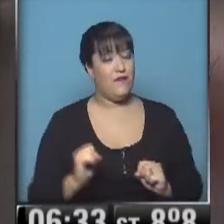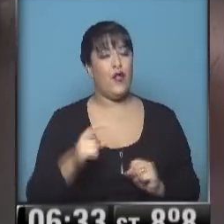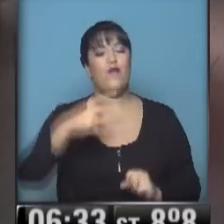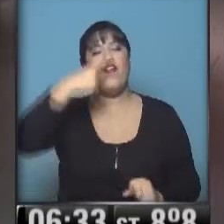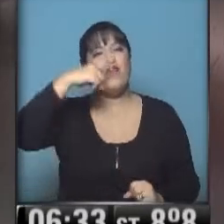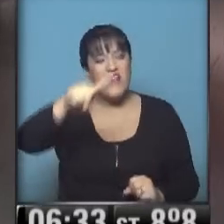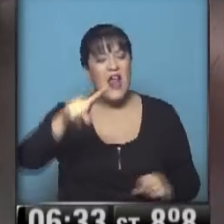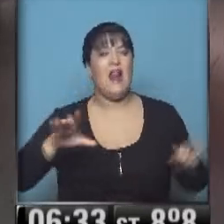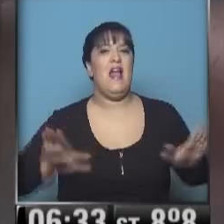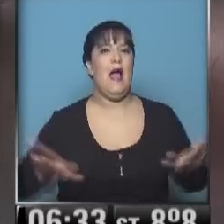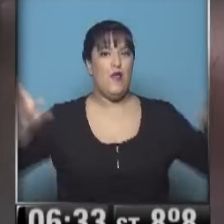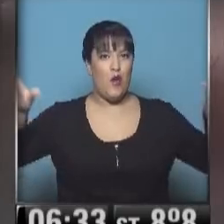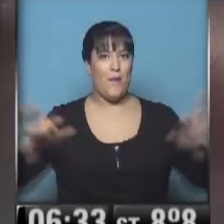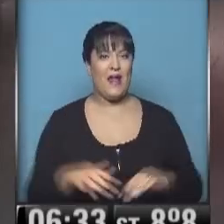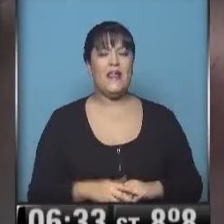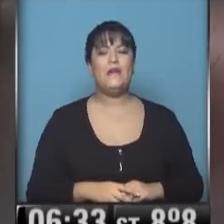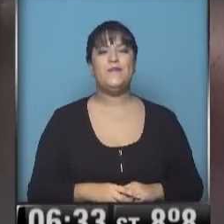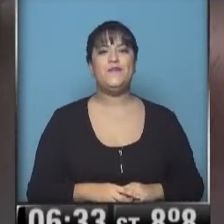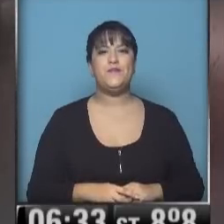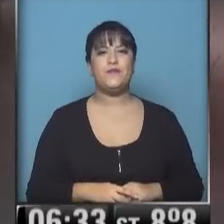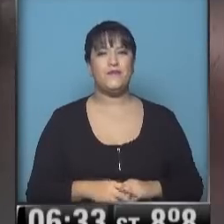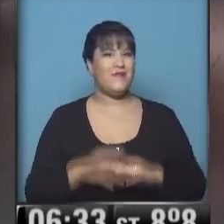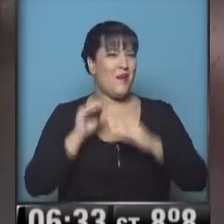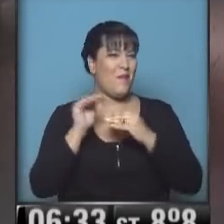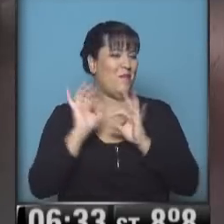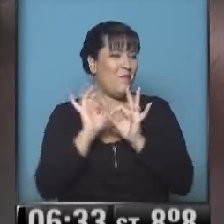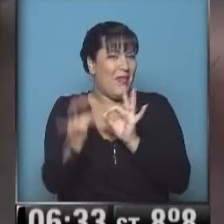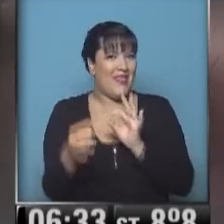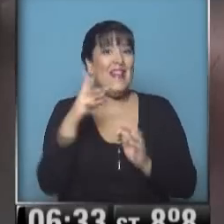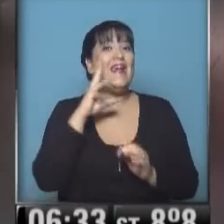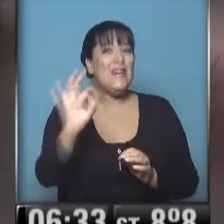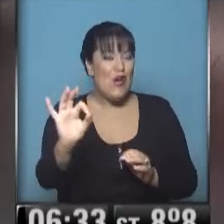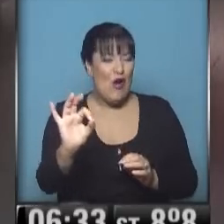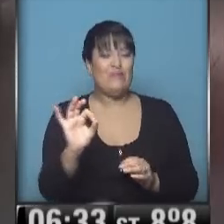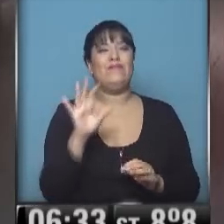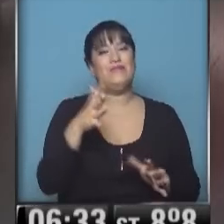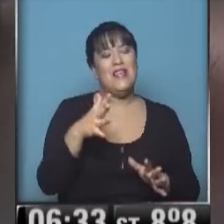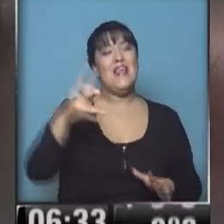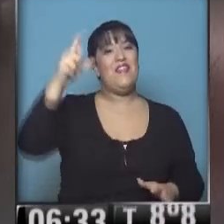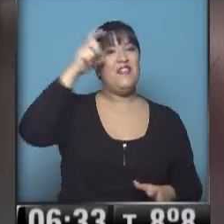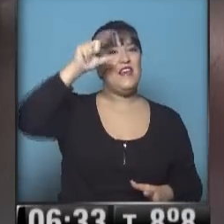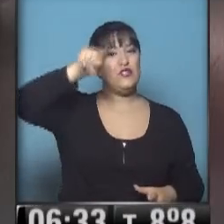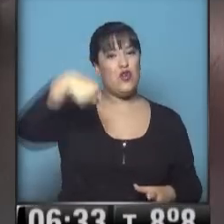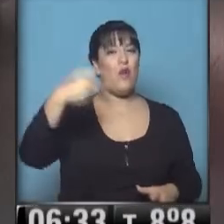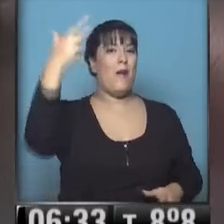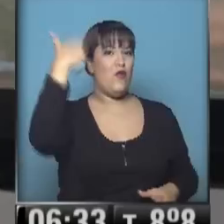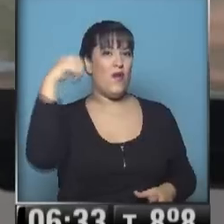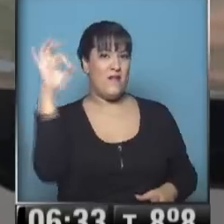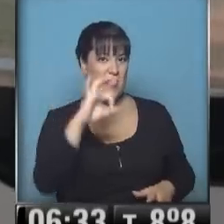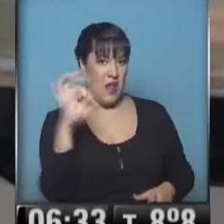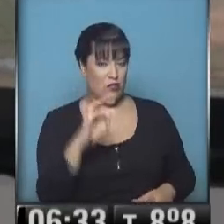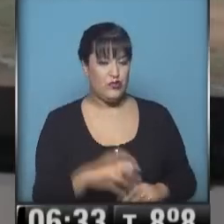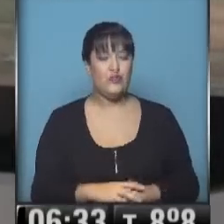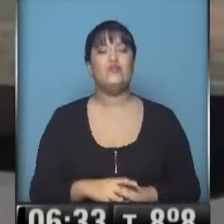aeroparque metropolitano. Para ver que, como estamos cerquita del río, tenemos 10 grados, 9 décimas. Se mantiene la temperatura un